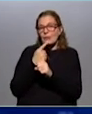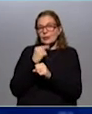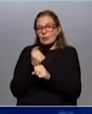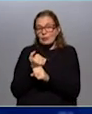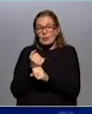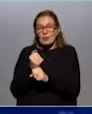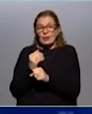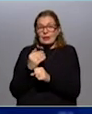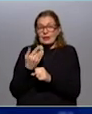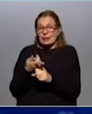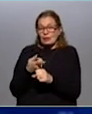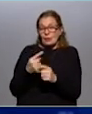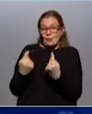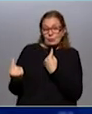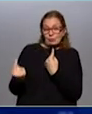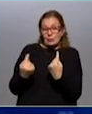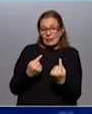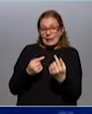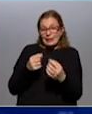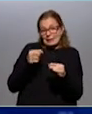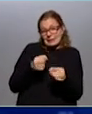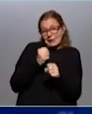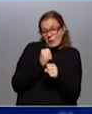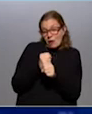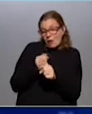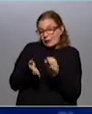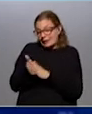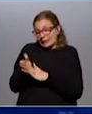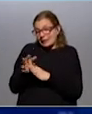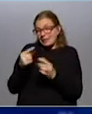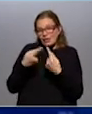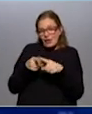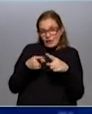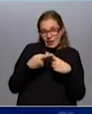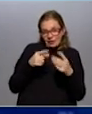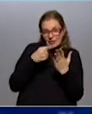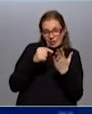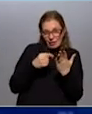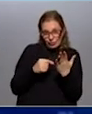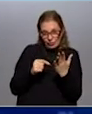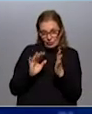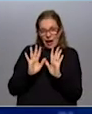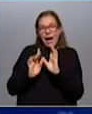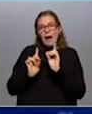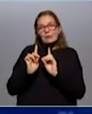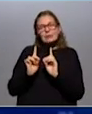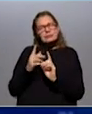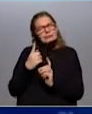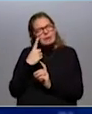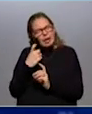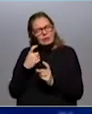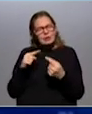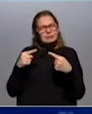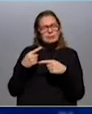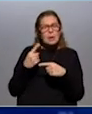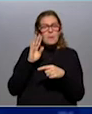representan la oferta, y la demanda te puede llevar a distintos datos de desempleo, que muchas veces puede ser contraintuitivo. Por ejemplo, te puede